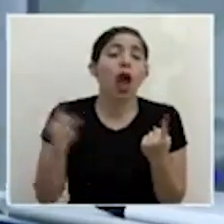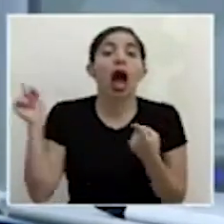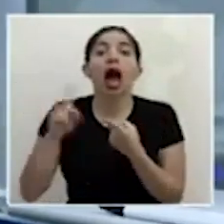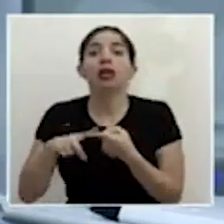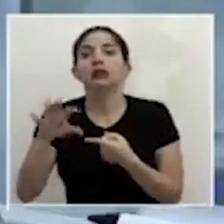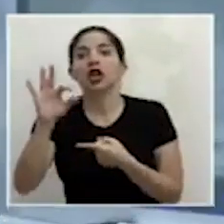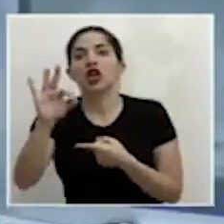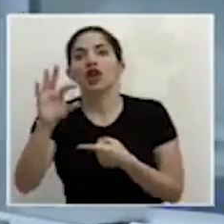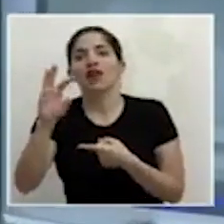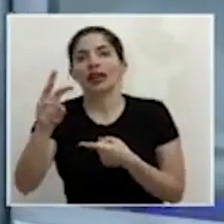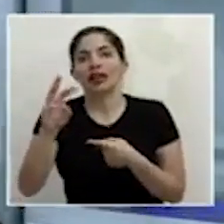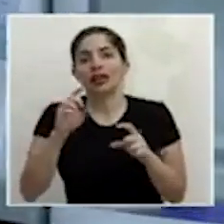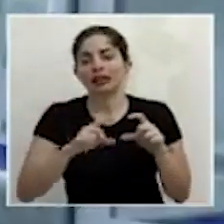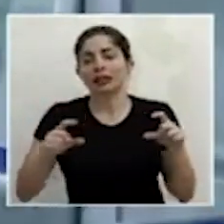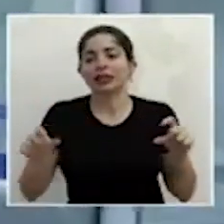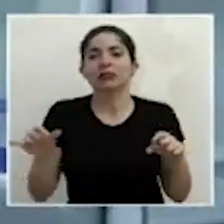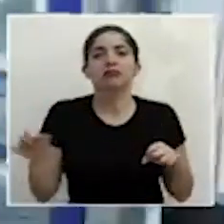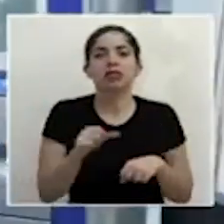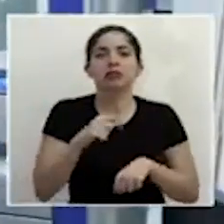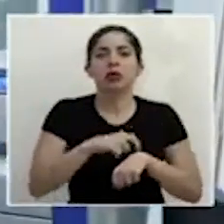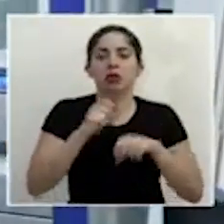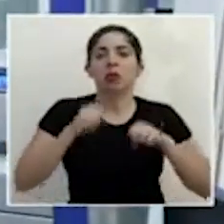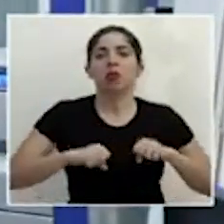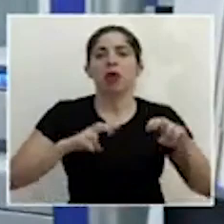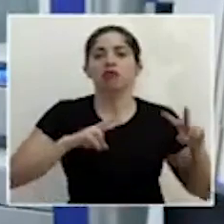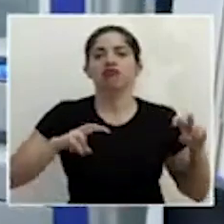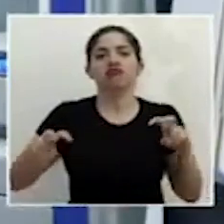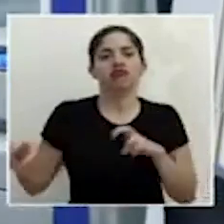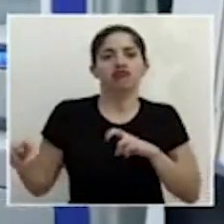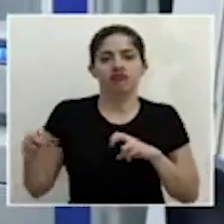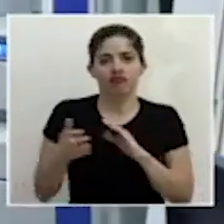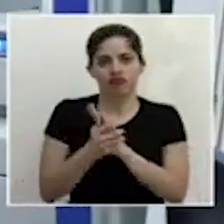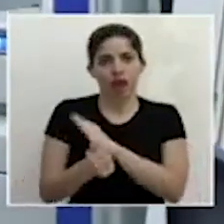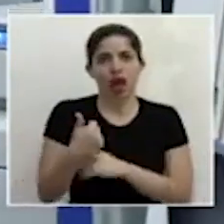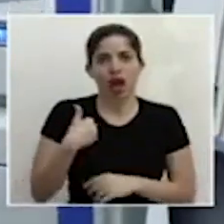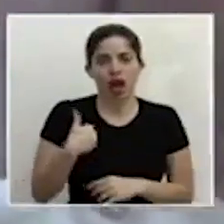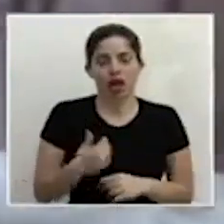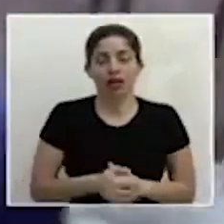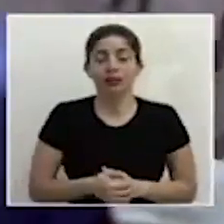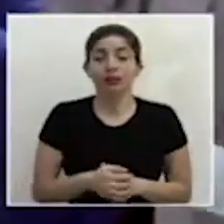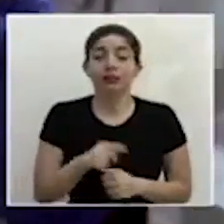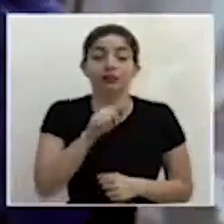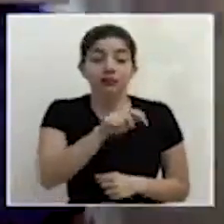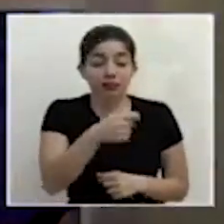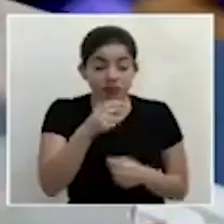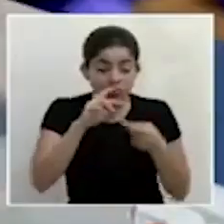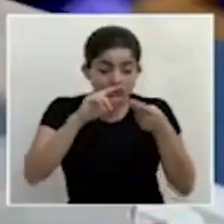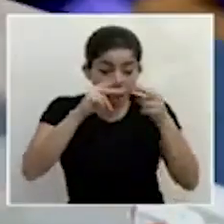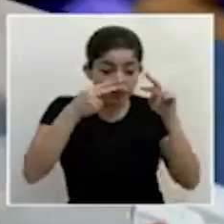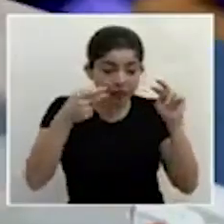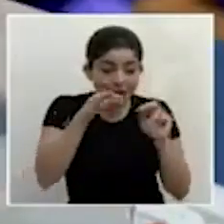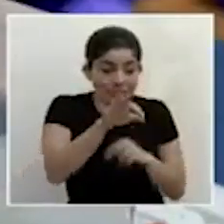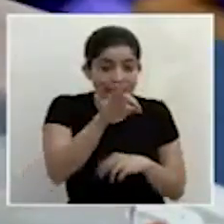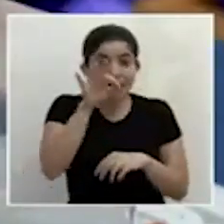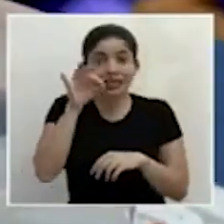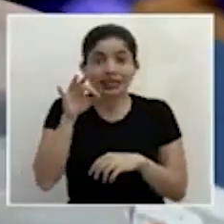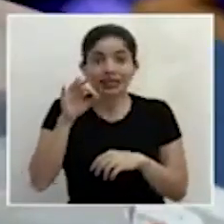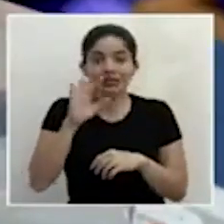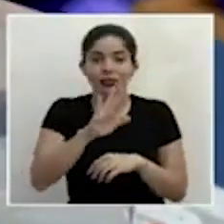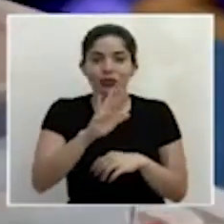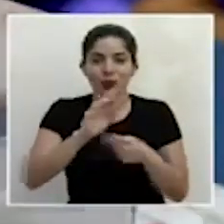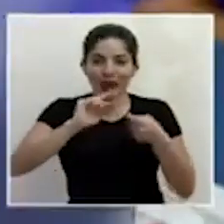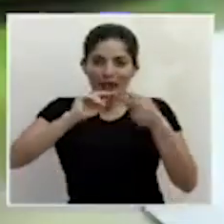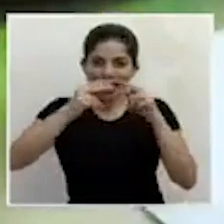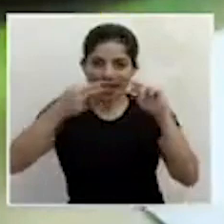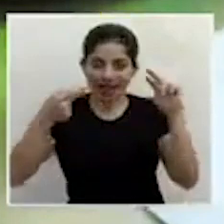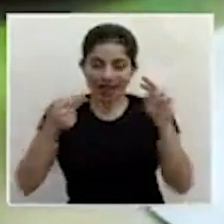muestras simultáneamente. Luego, a esas muestras de ácidos nucleicos o el material genético, se le